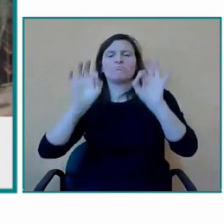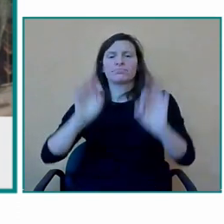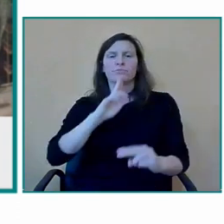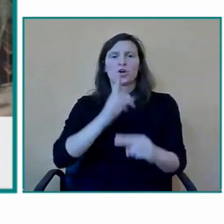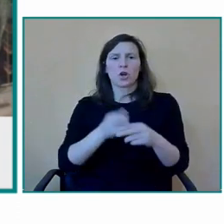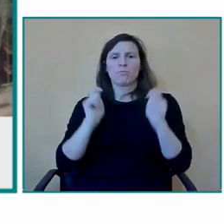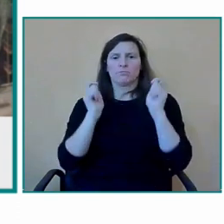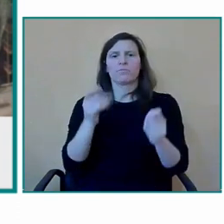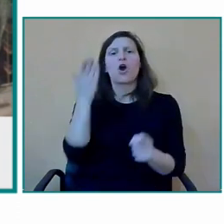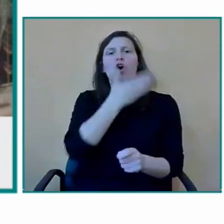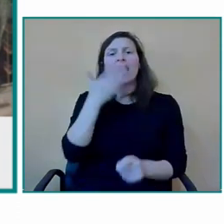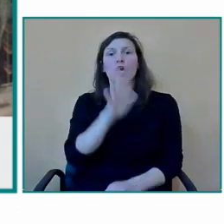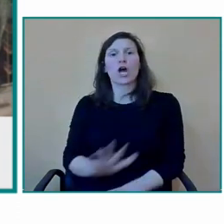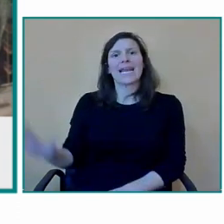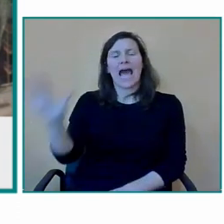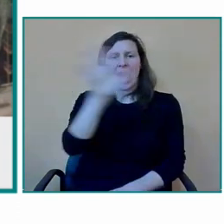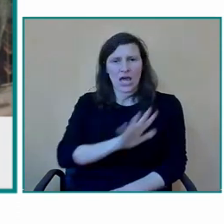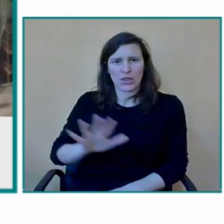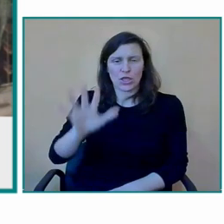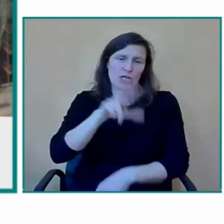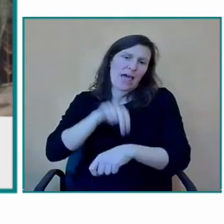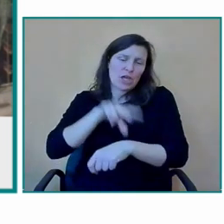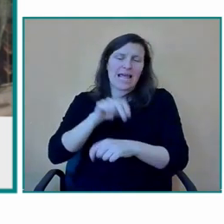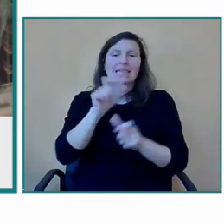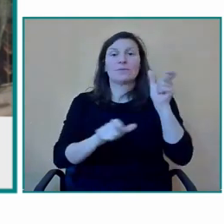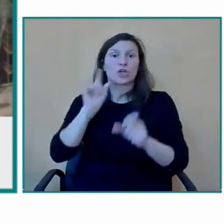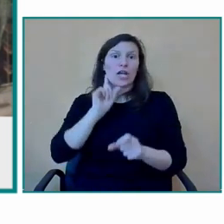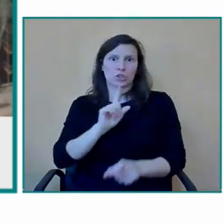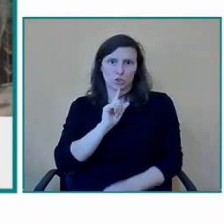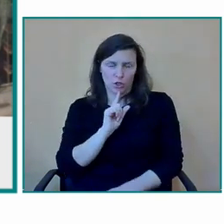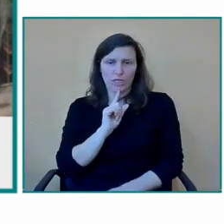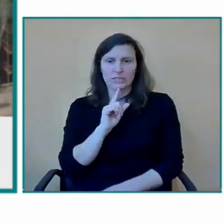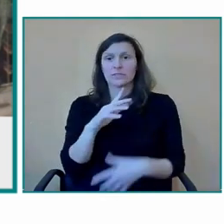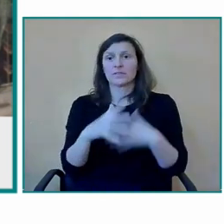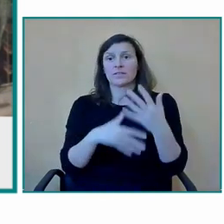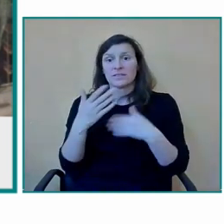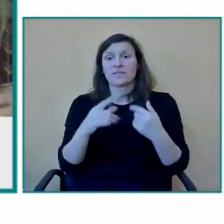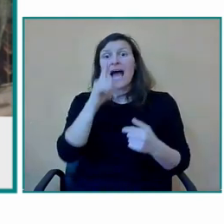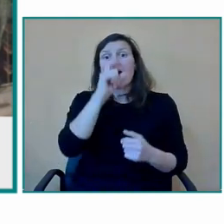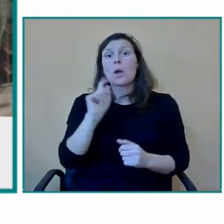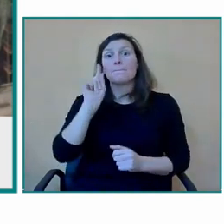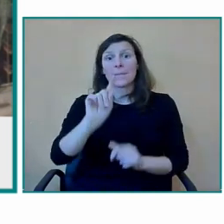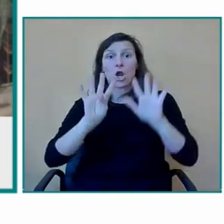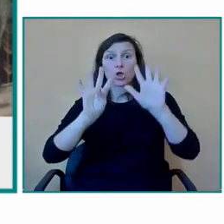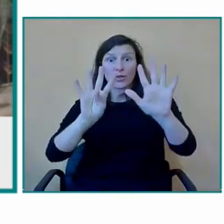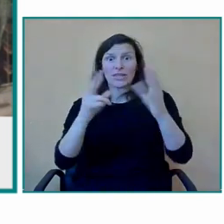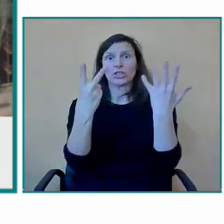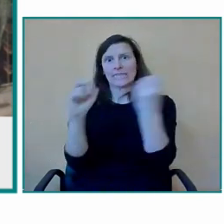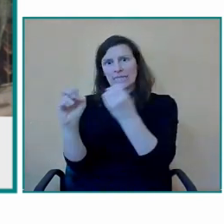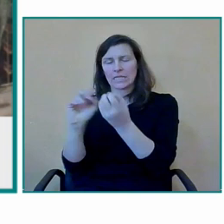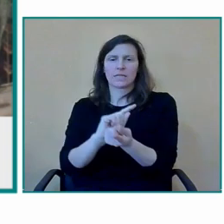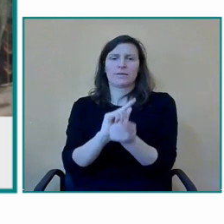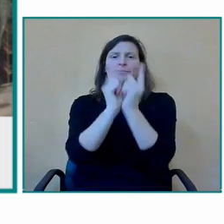Sordas en 1970 ya se empezó a denominar como Instituto Nacional de Pedagogía para Sordos